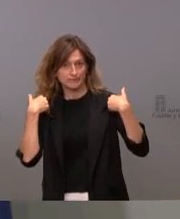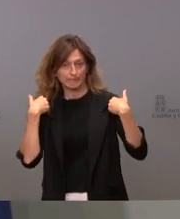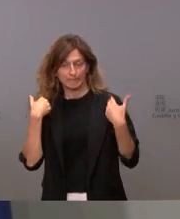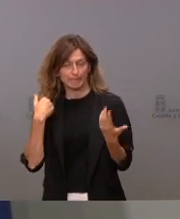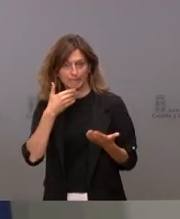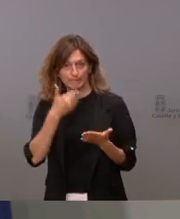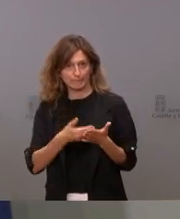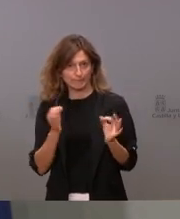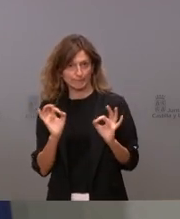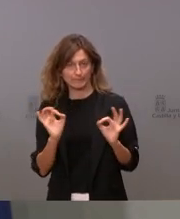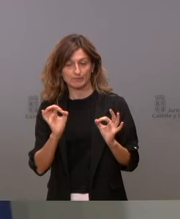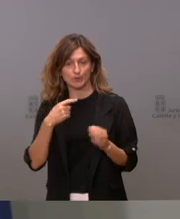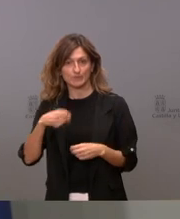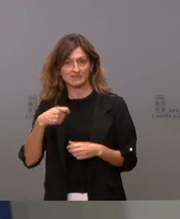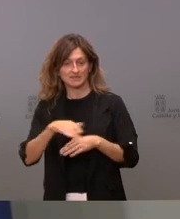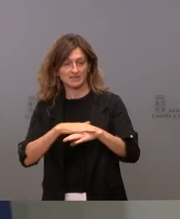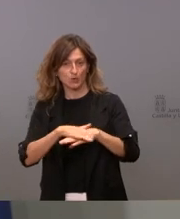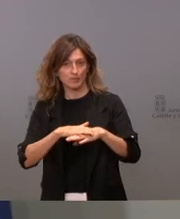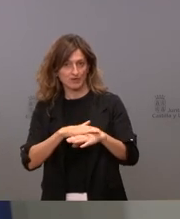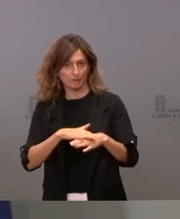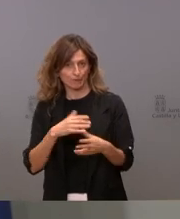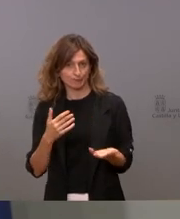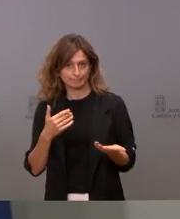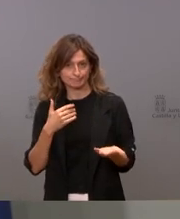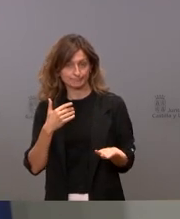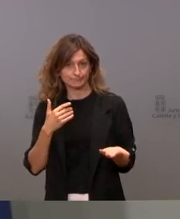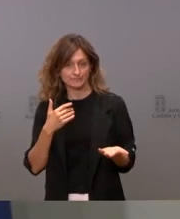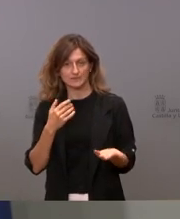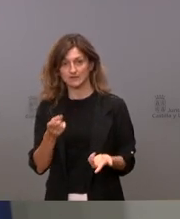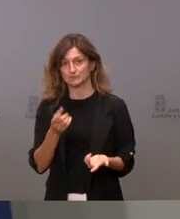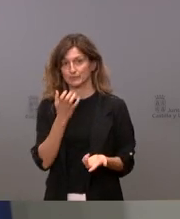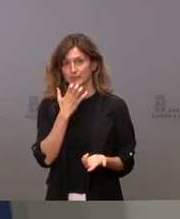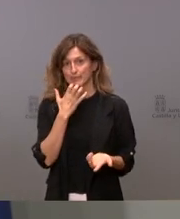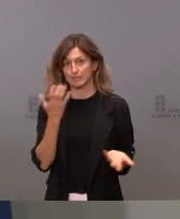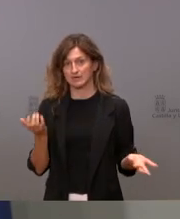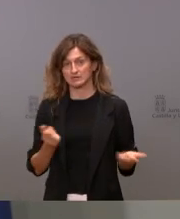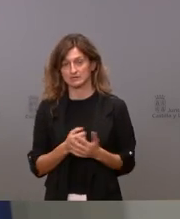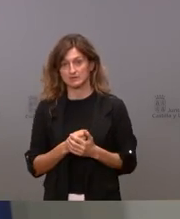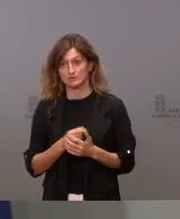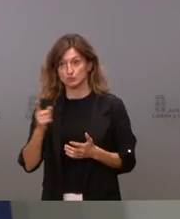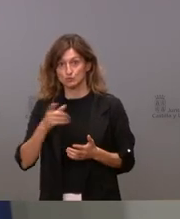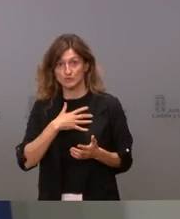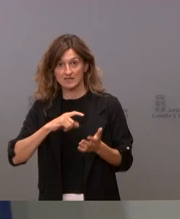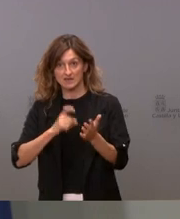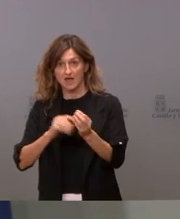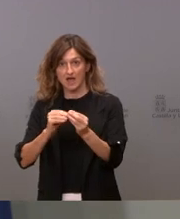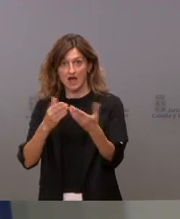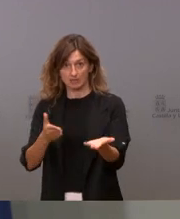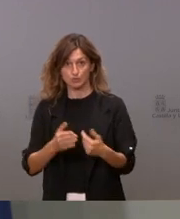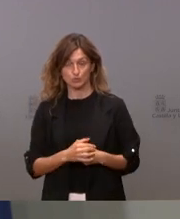siendo uno presidente del gobierno esto es una broma tú usted quiere legislar legisle